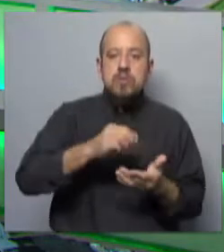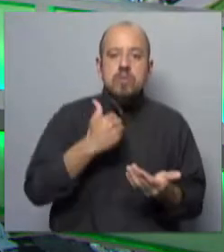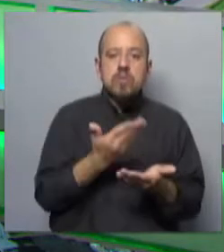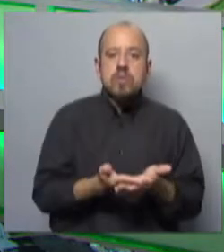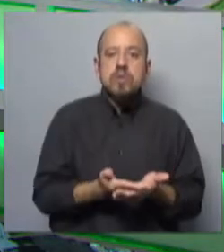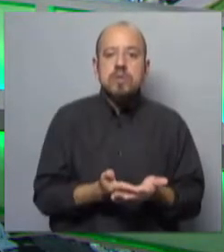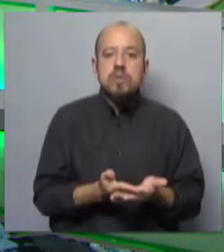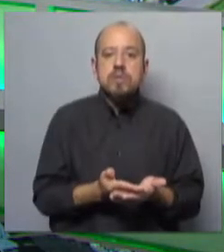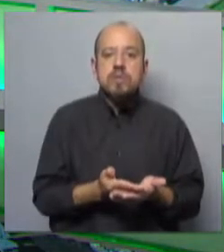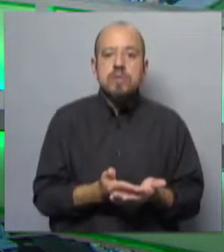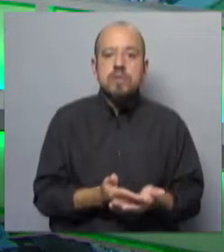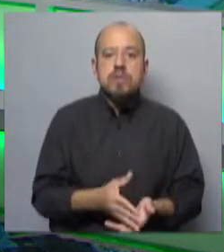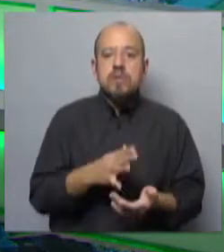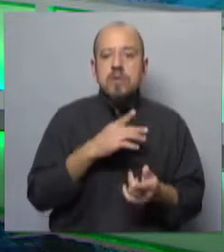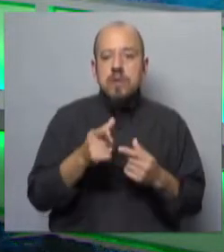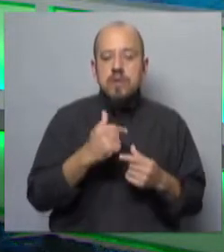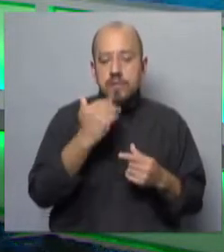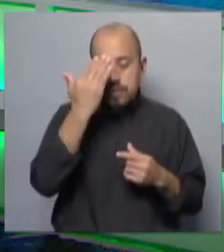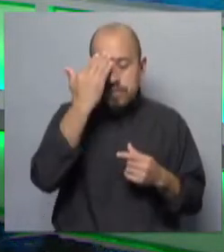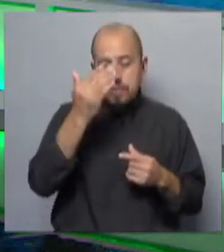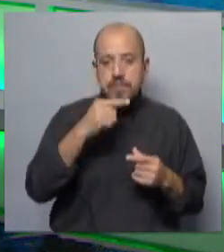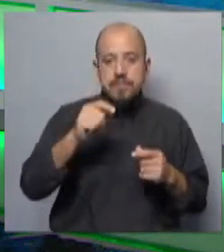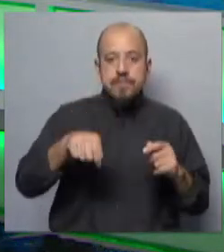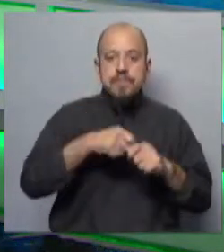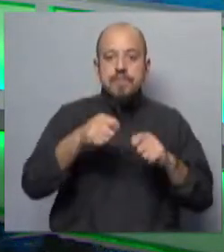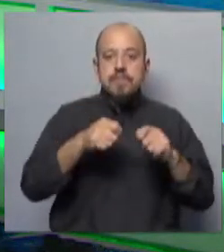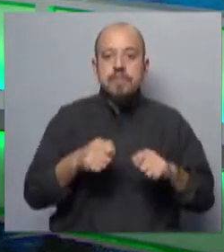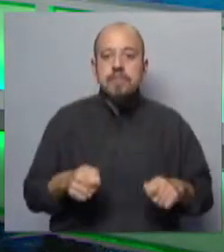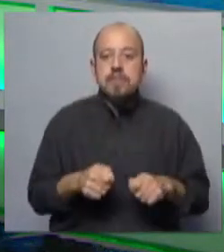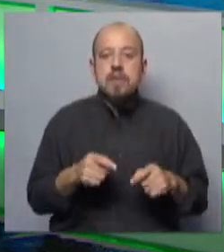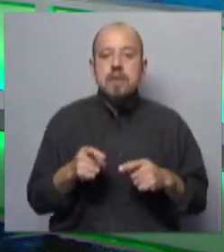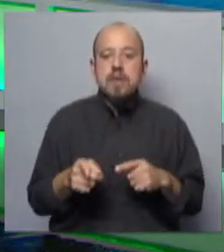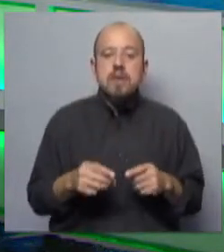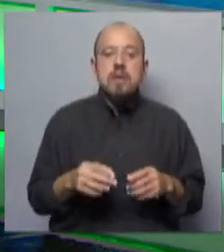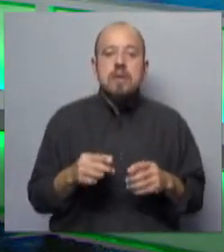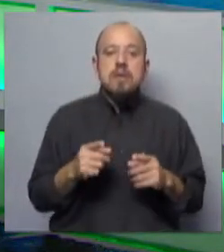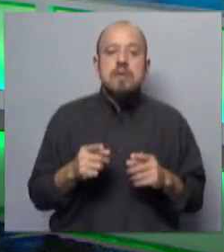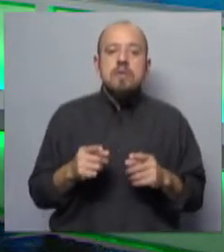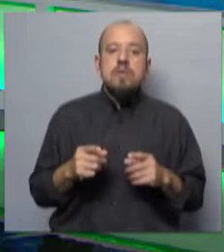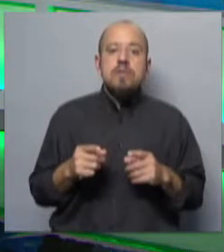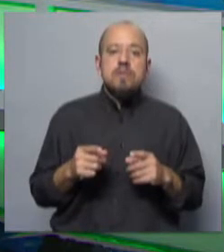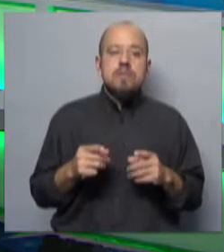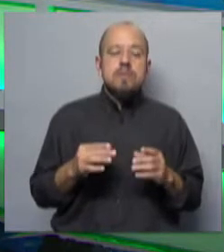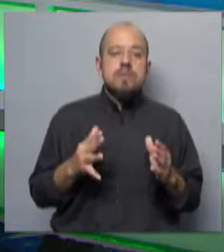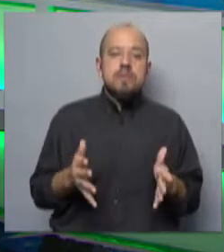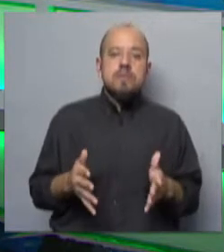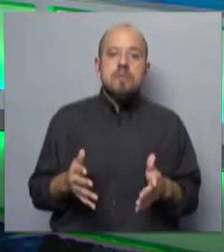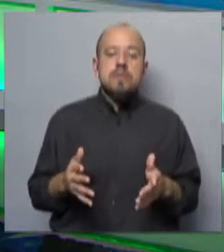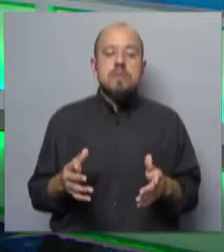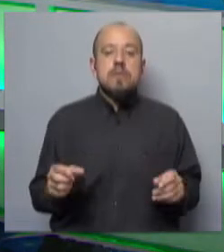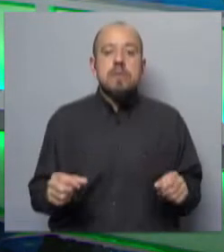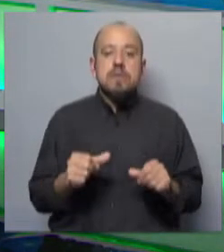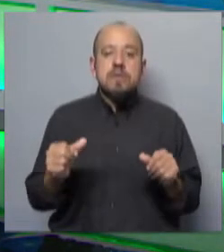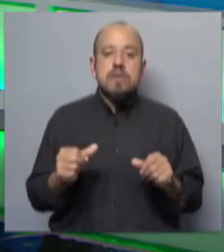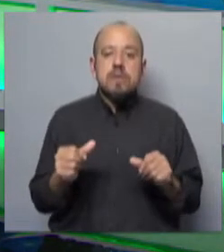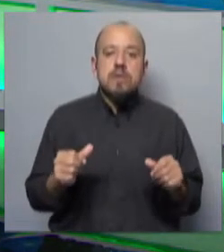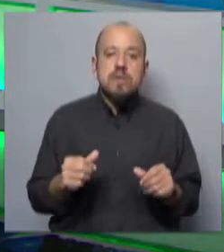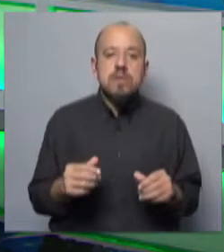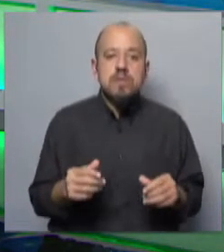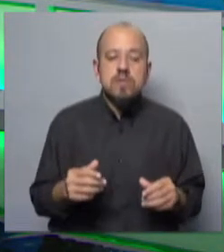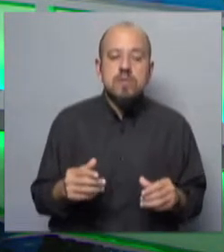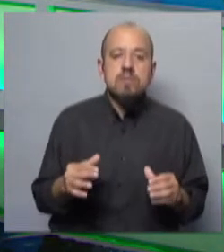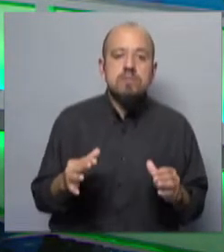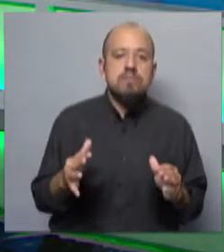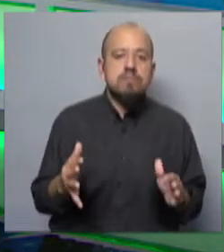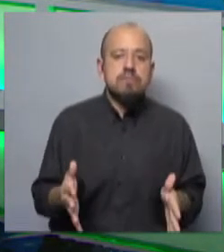propuestas. Aparece el Frente Amplio, el PIT-CNT. Y todas, de alguna forma, van constituyendo un paneo